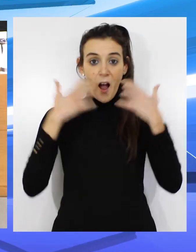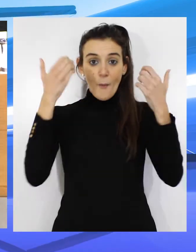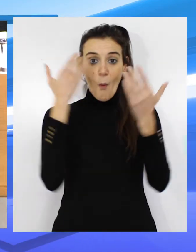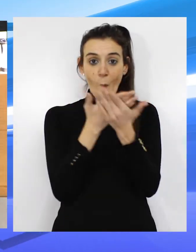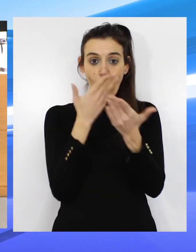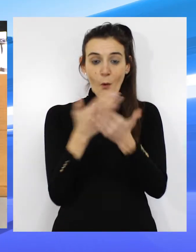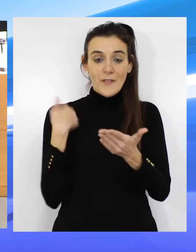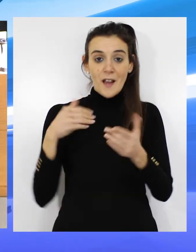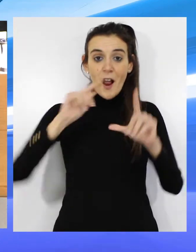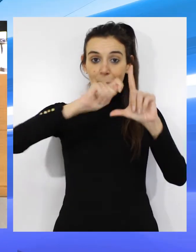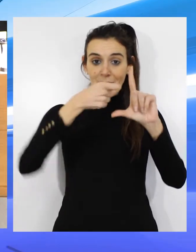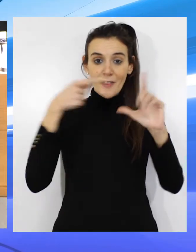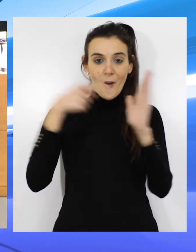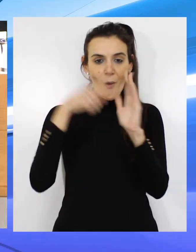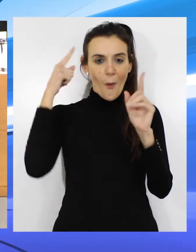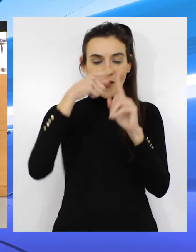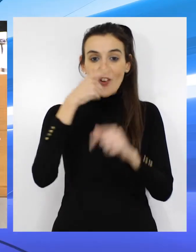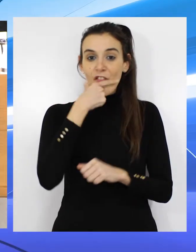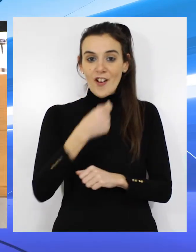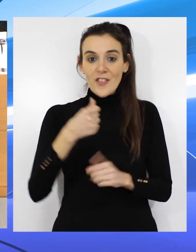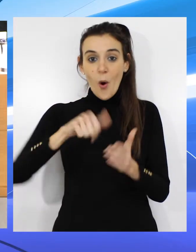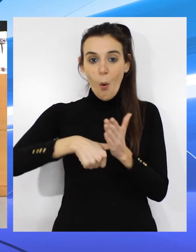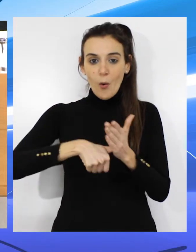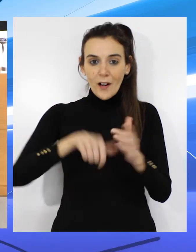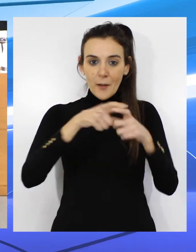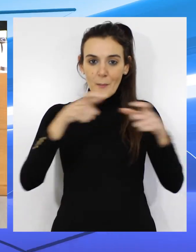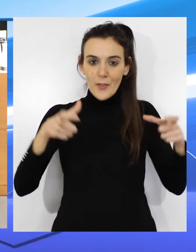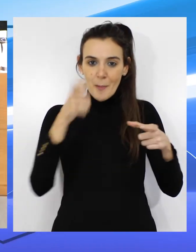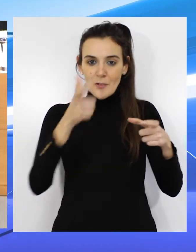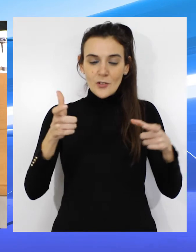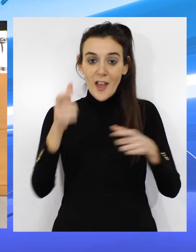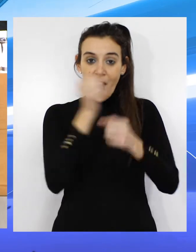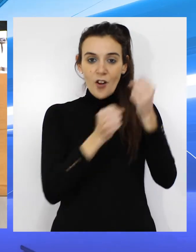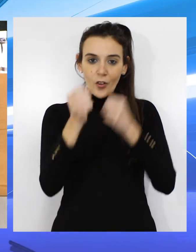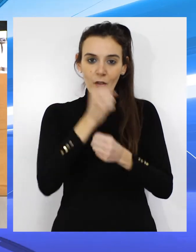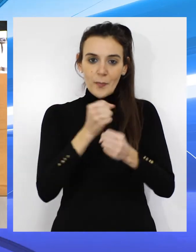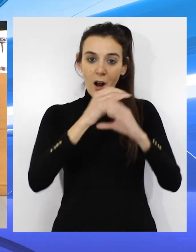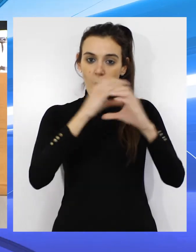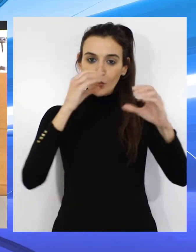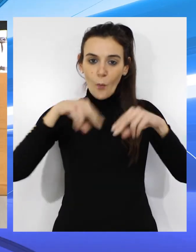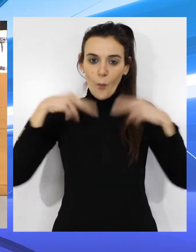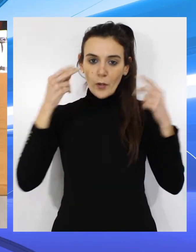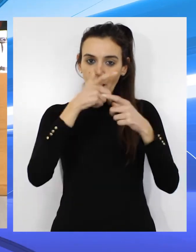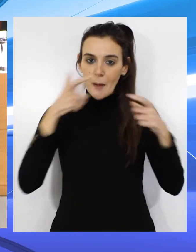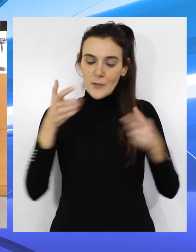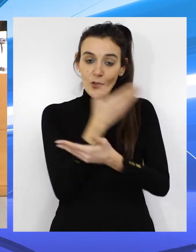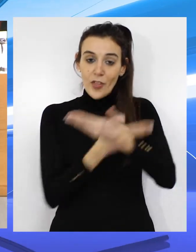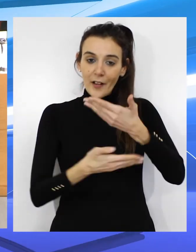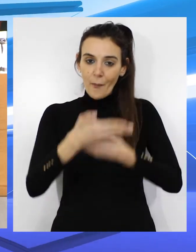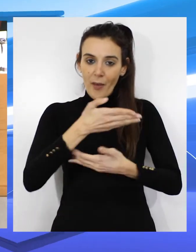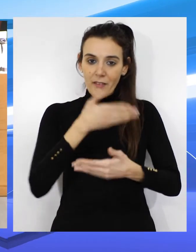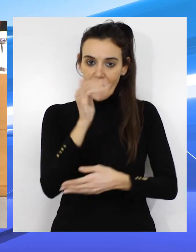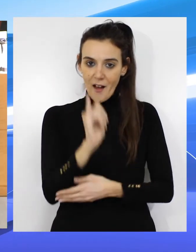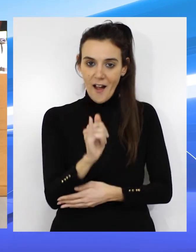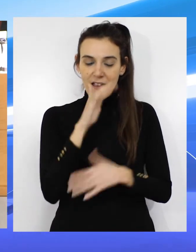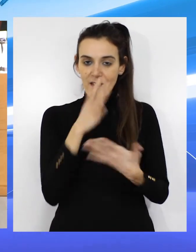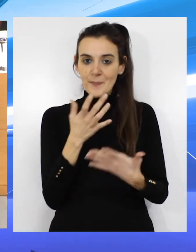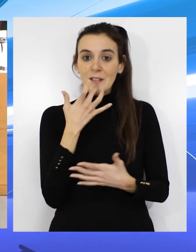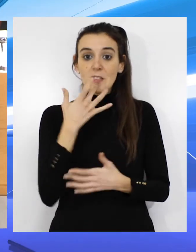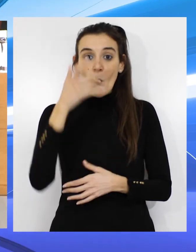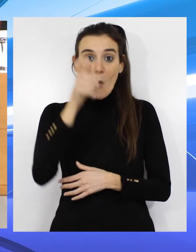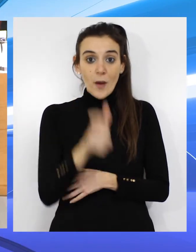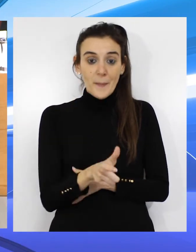Aprobada la propuesta de MDIC para facilitar un carné para bonificar económicamente en el transporte público a las personas con discapacidad.